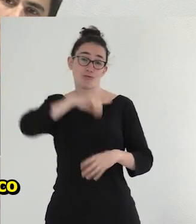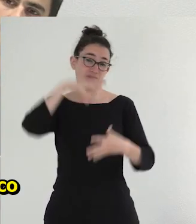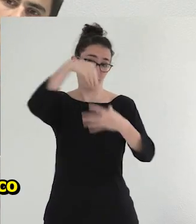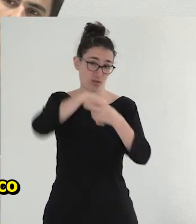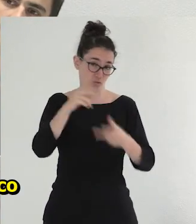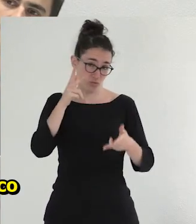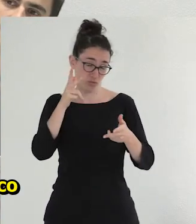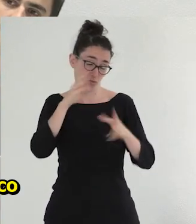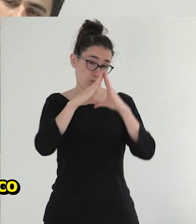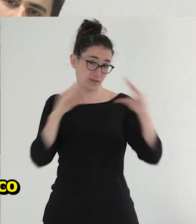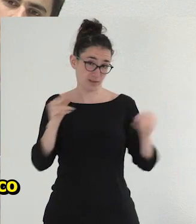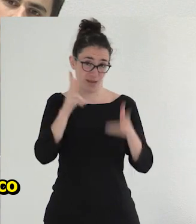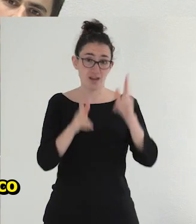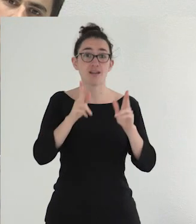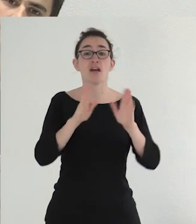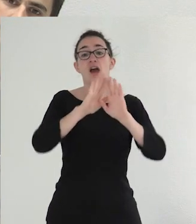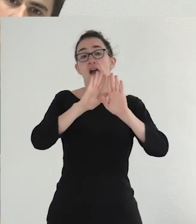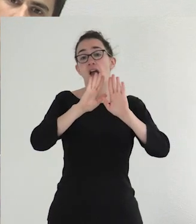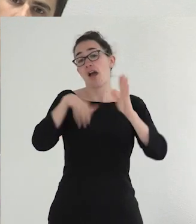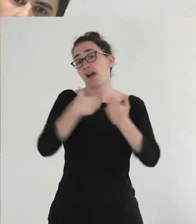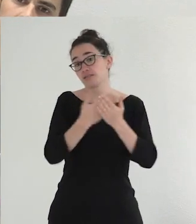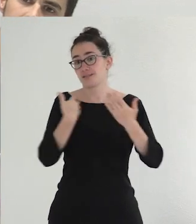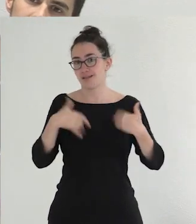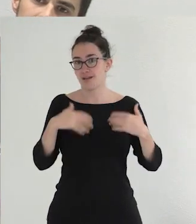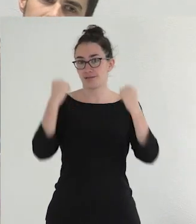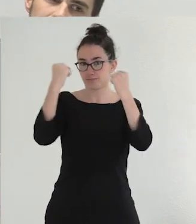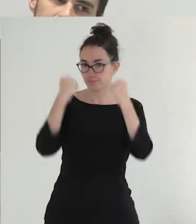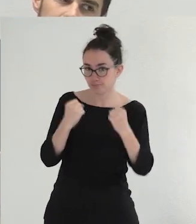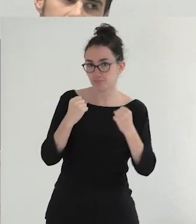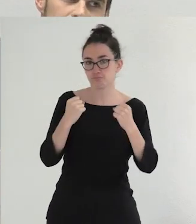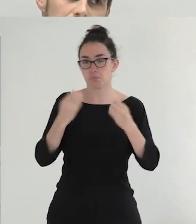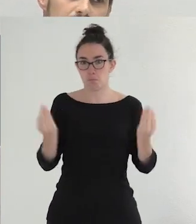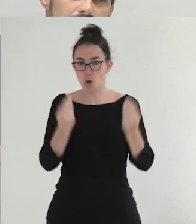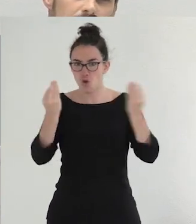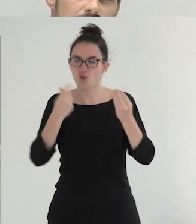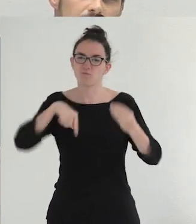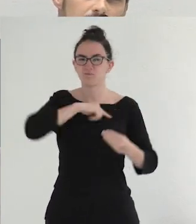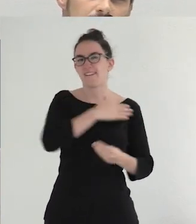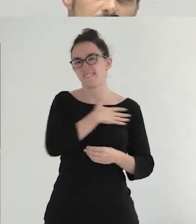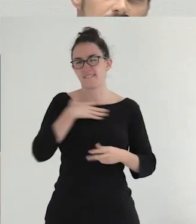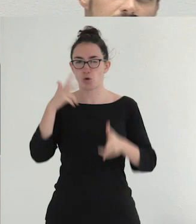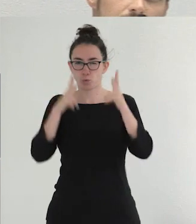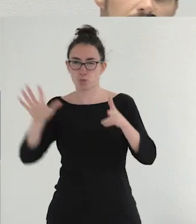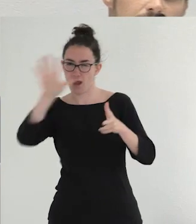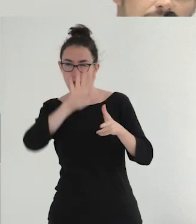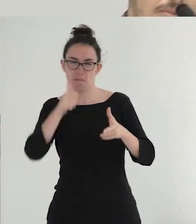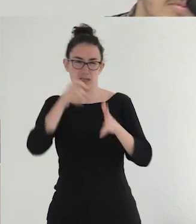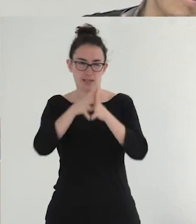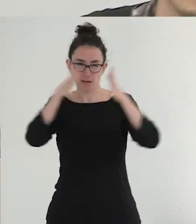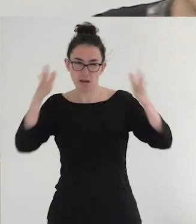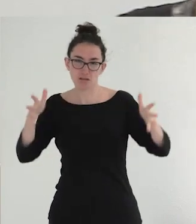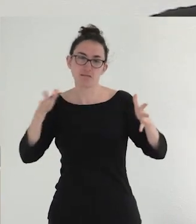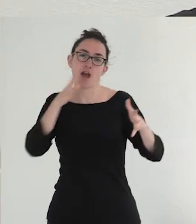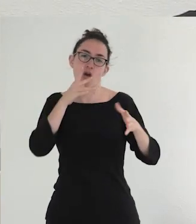nos desvinculamos un poco de lo institucional y además queríamos llegar más a Euskadi a un nivel más grande y